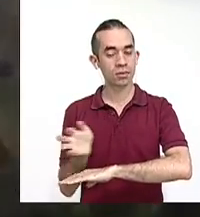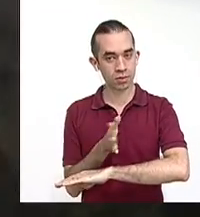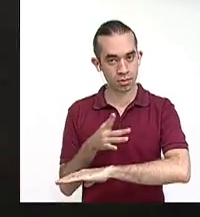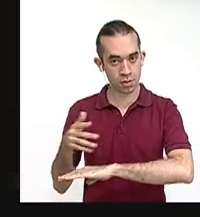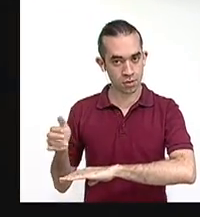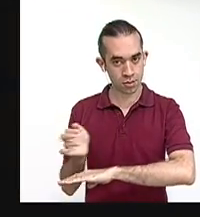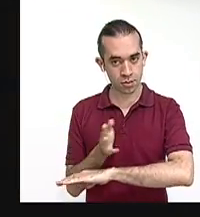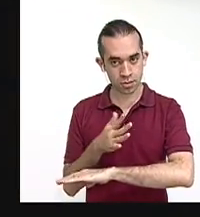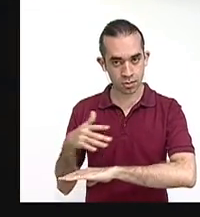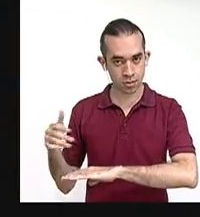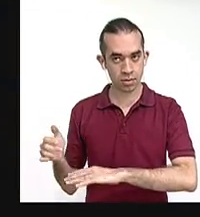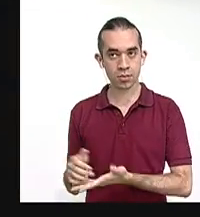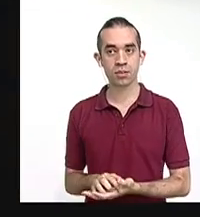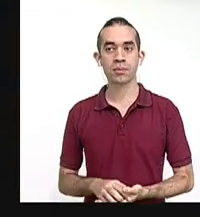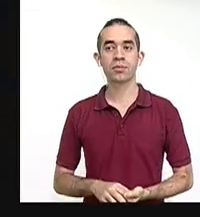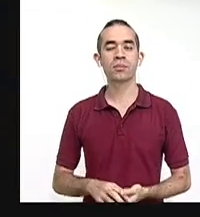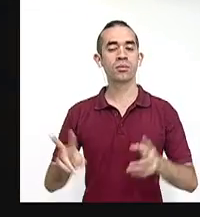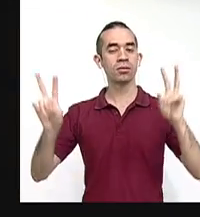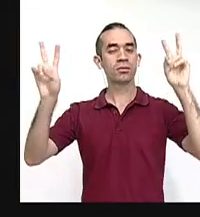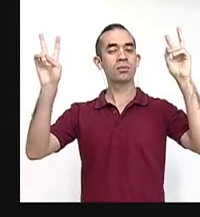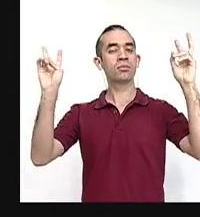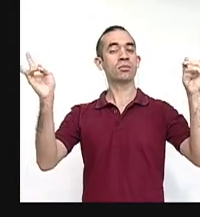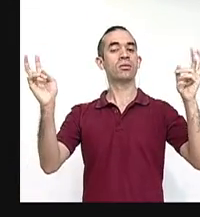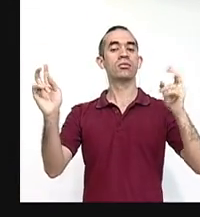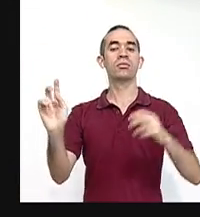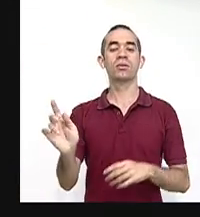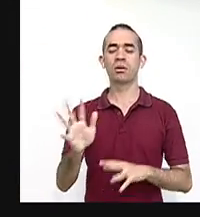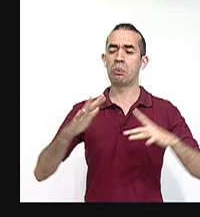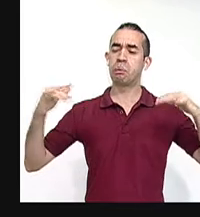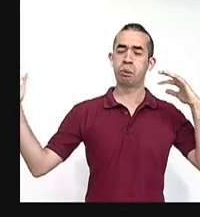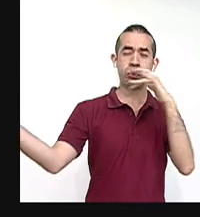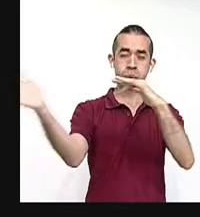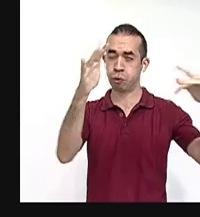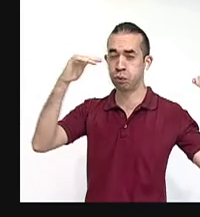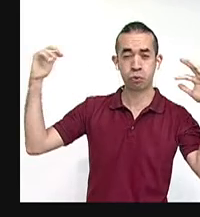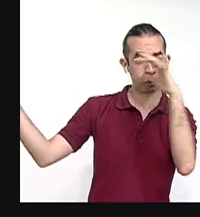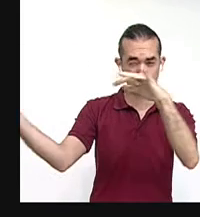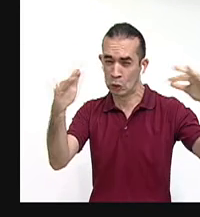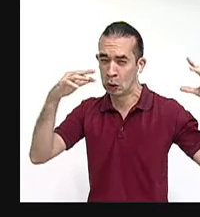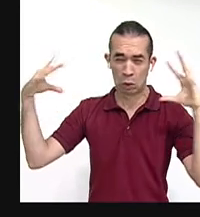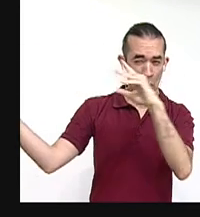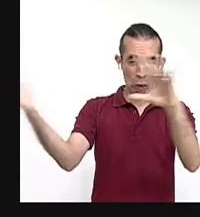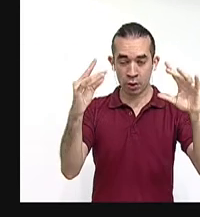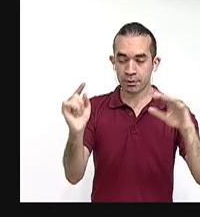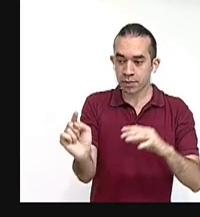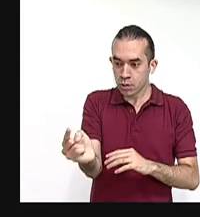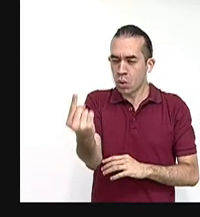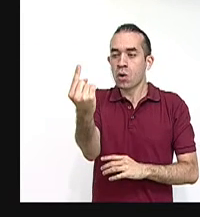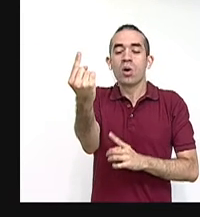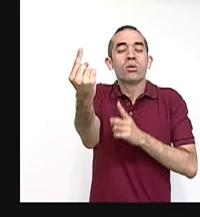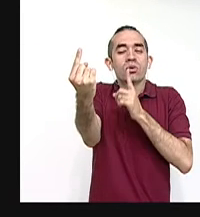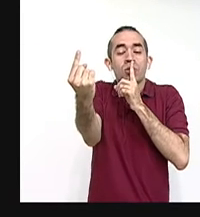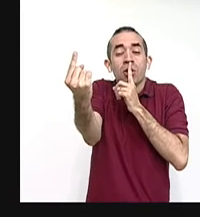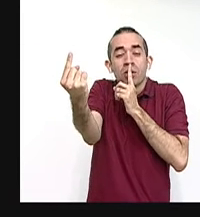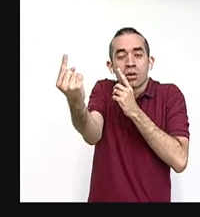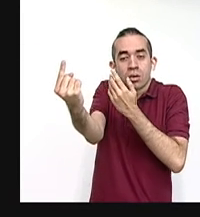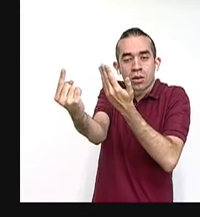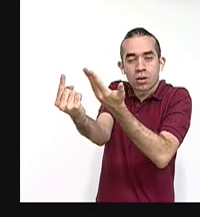La soledad es ella dentro del bullicio, ella también en el silencio.